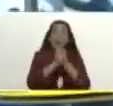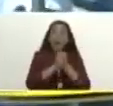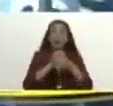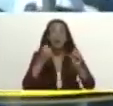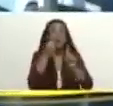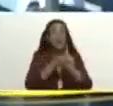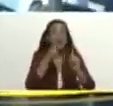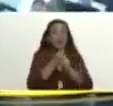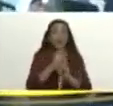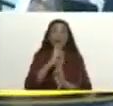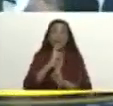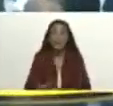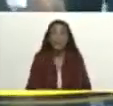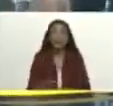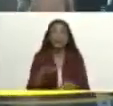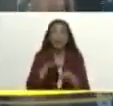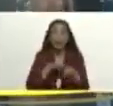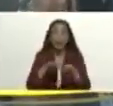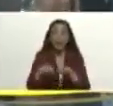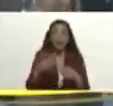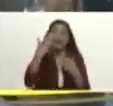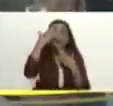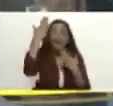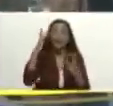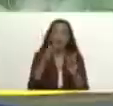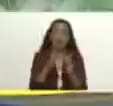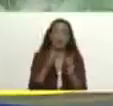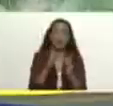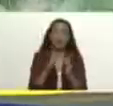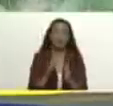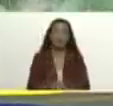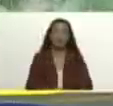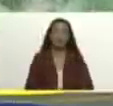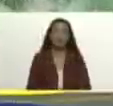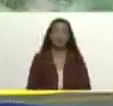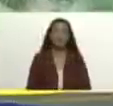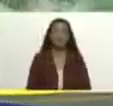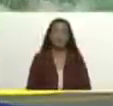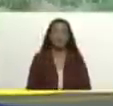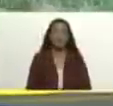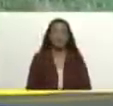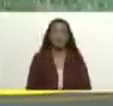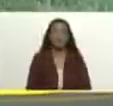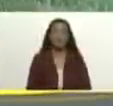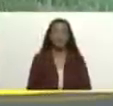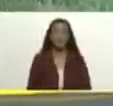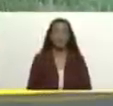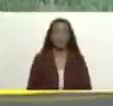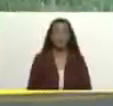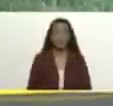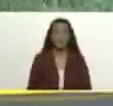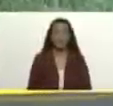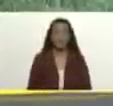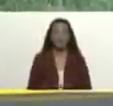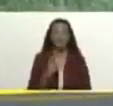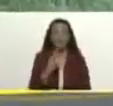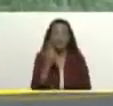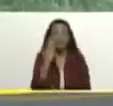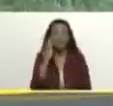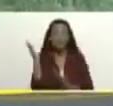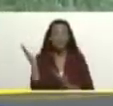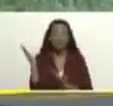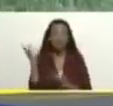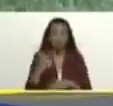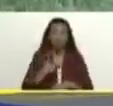seguimos dándole respuesta al pueblo muchas gracias presidente no y sobre todo que tengo que decirlo yo